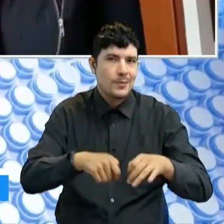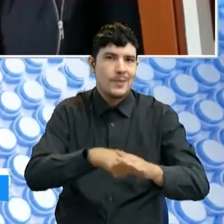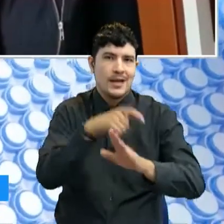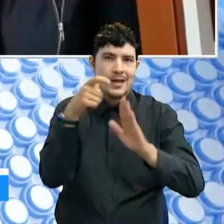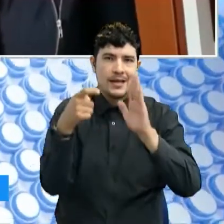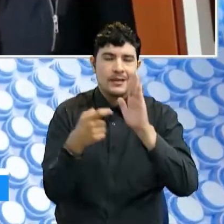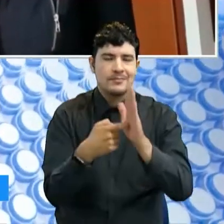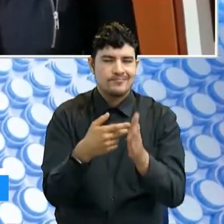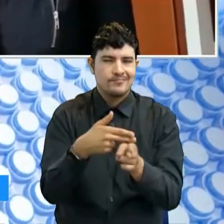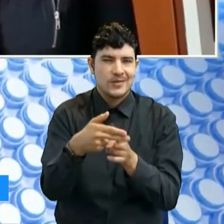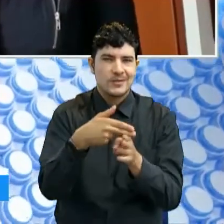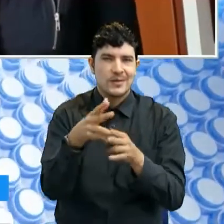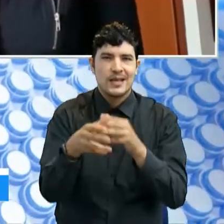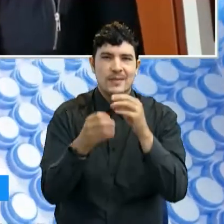Pilar Velázquez, estamos informando.